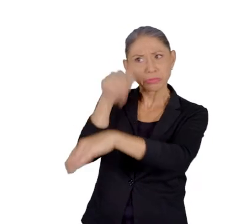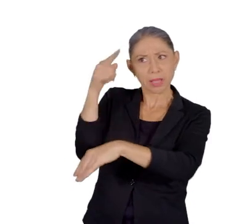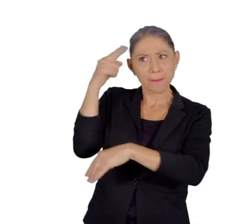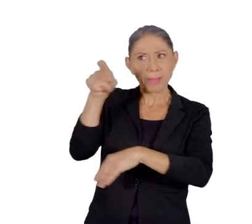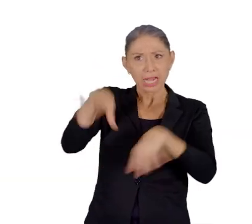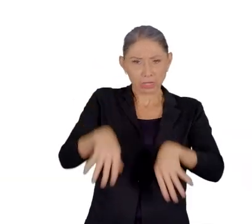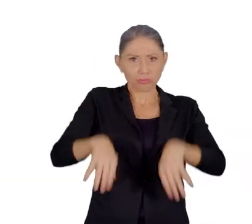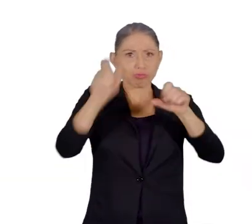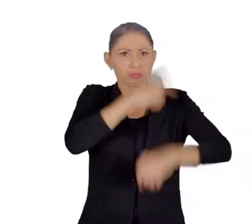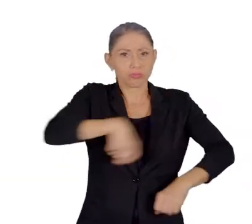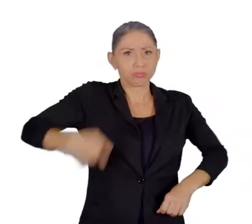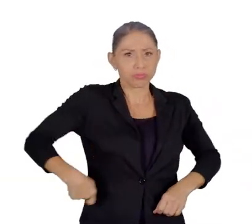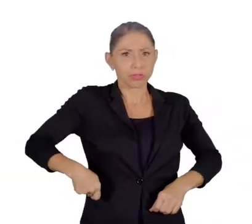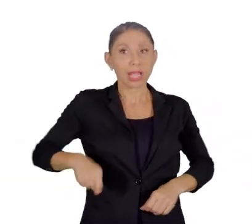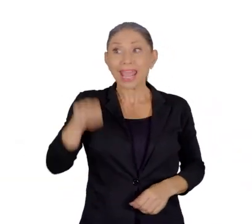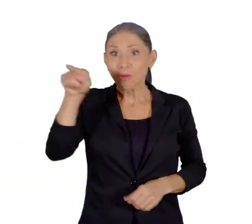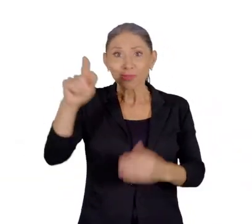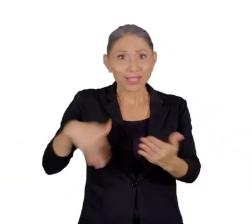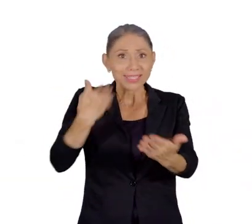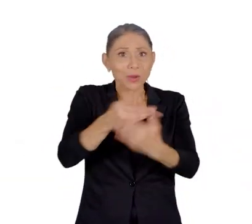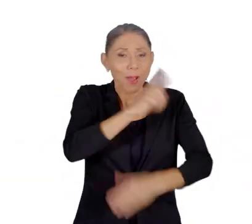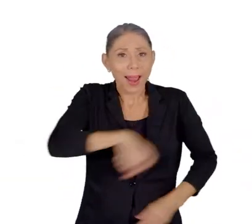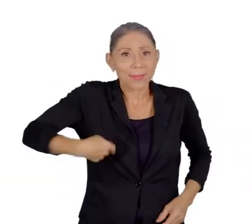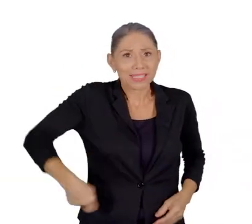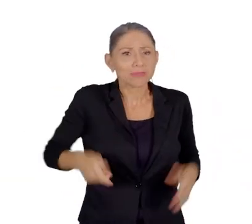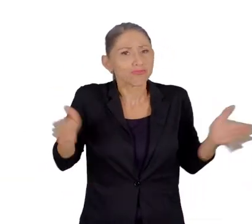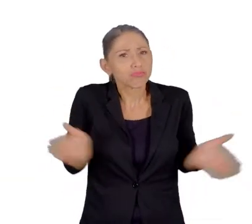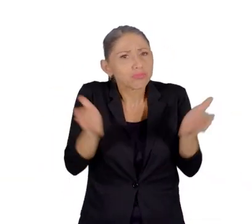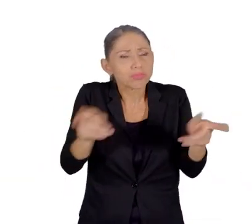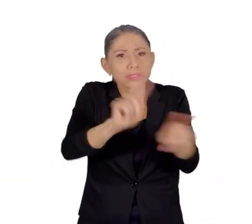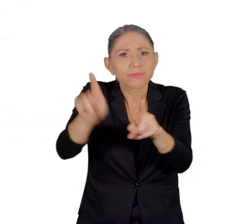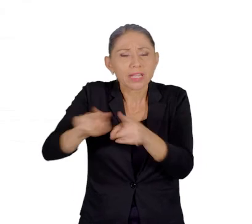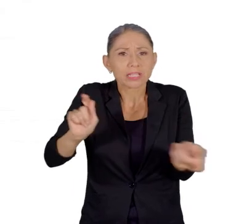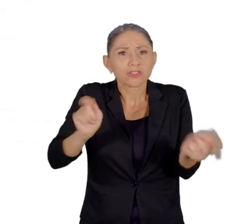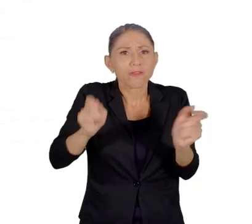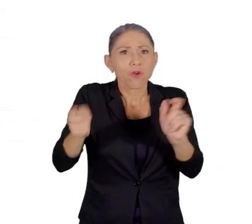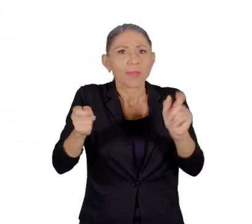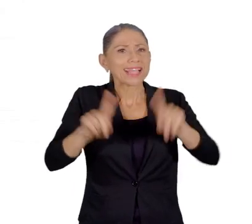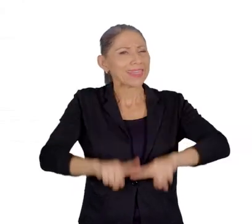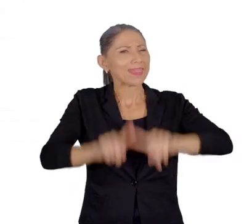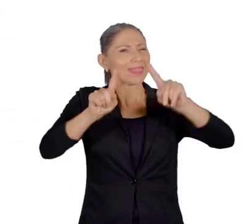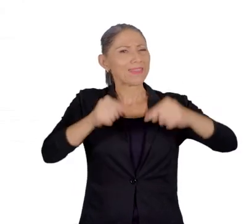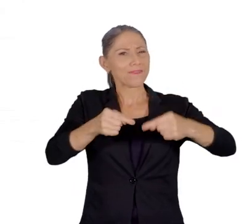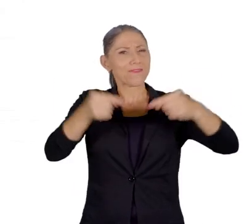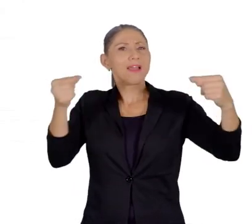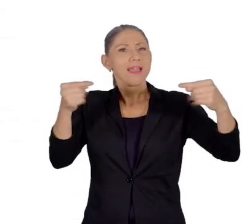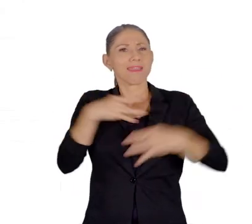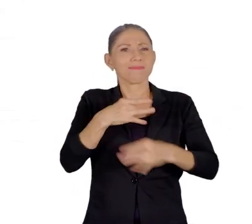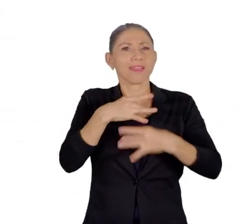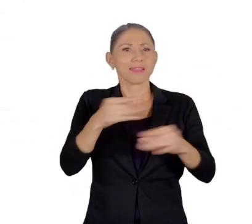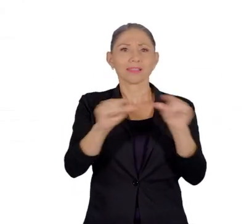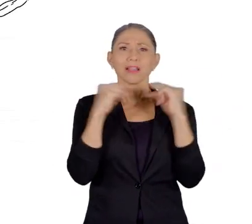ejercer el poder y desde su llegada a la Presidencia impulsó una serie de reformas contrarias a los intereses